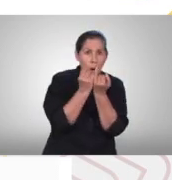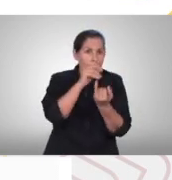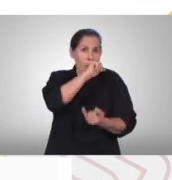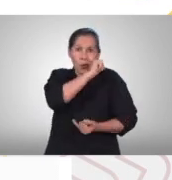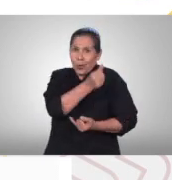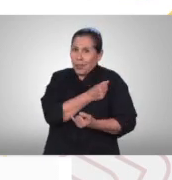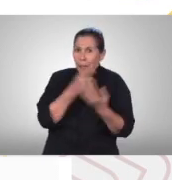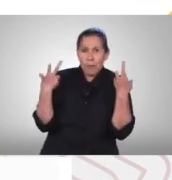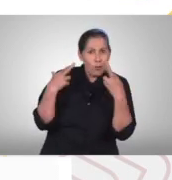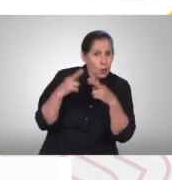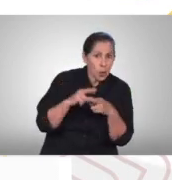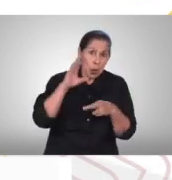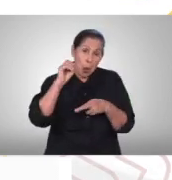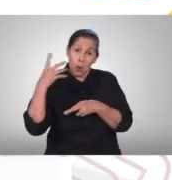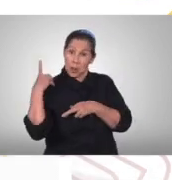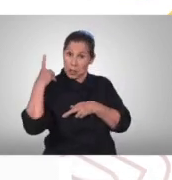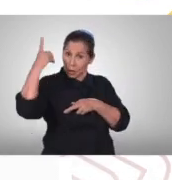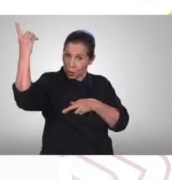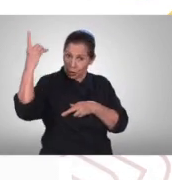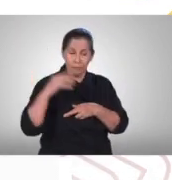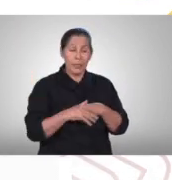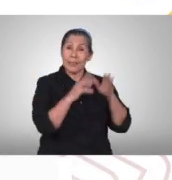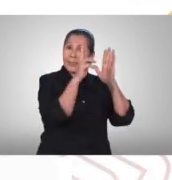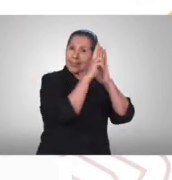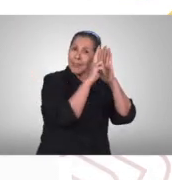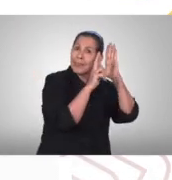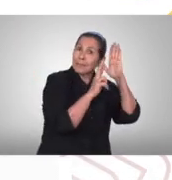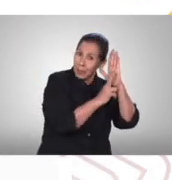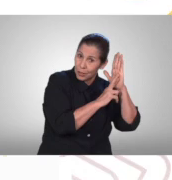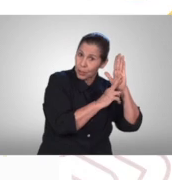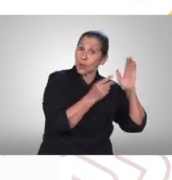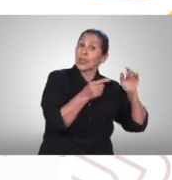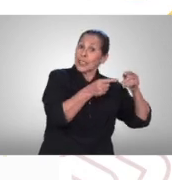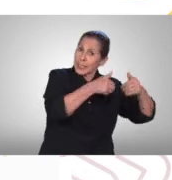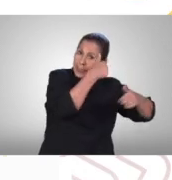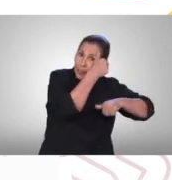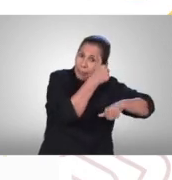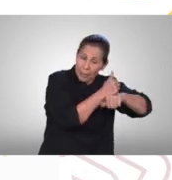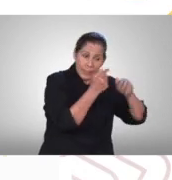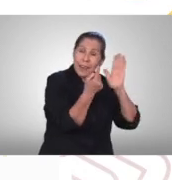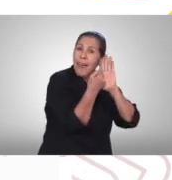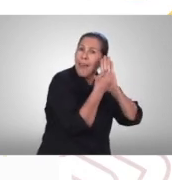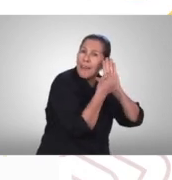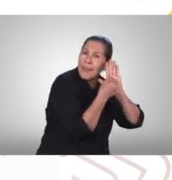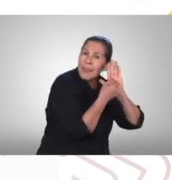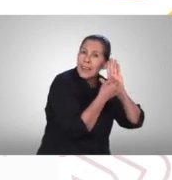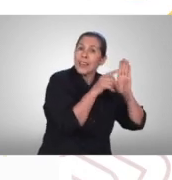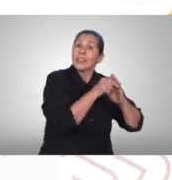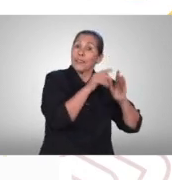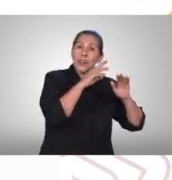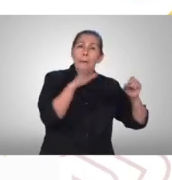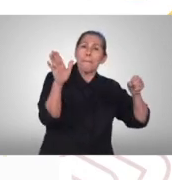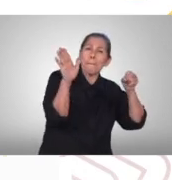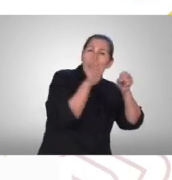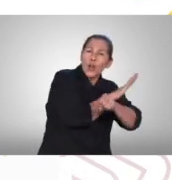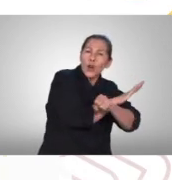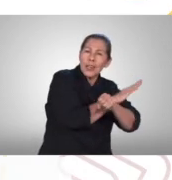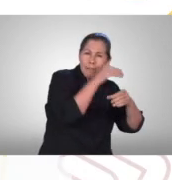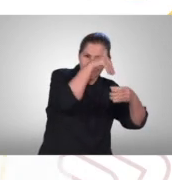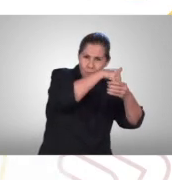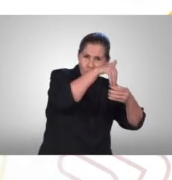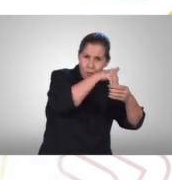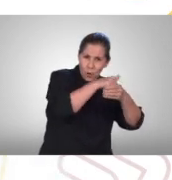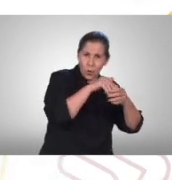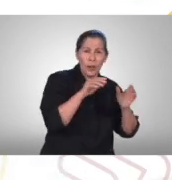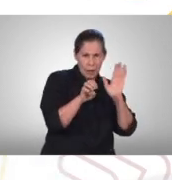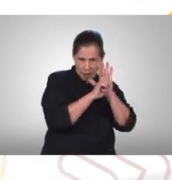profesor el reglamento indica que la elección de los representantes a este órgano de gobierno es por mayoría simple por